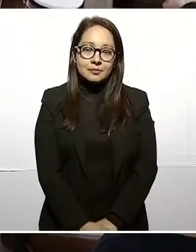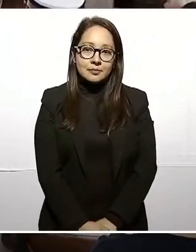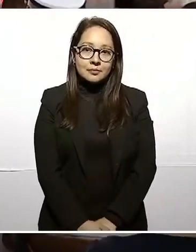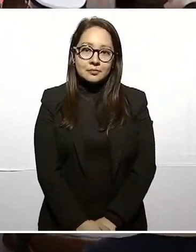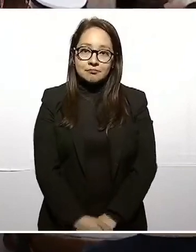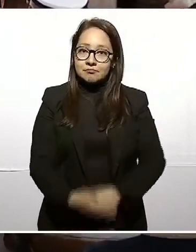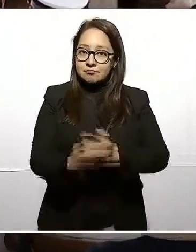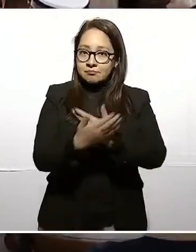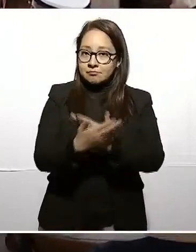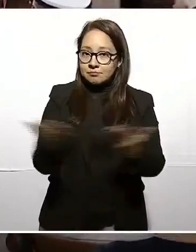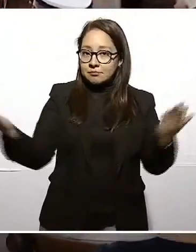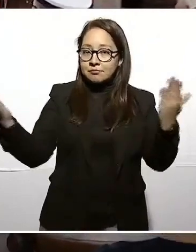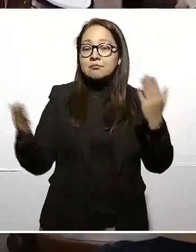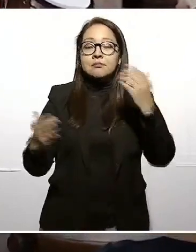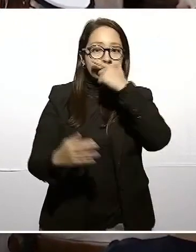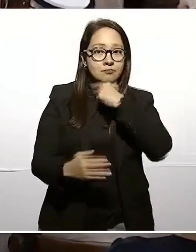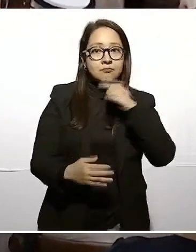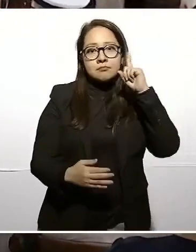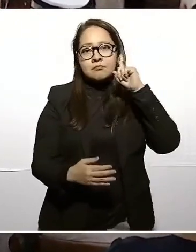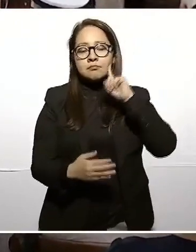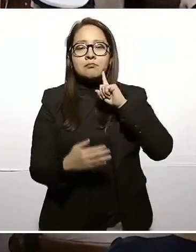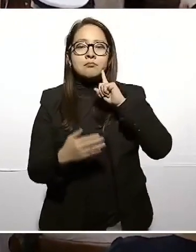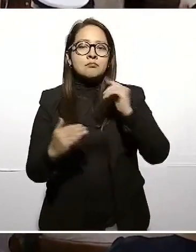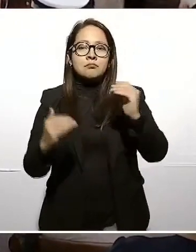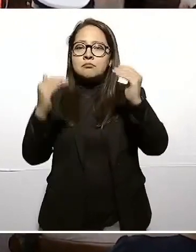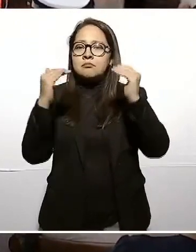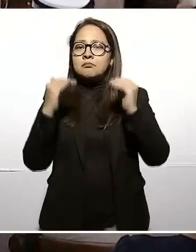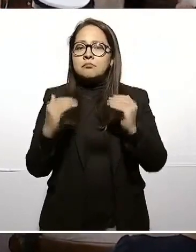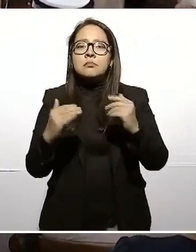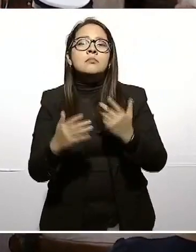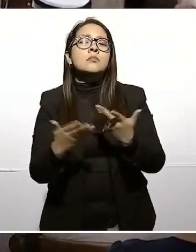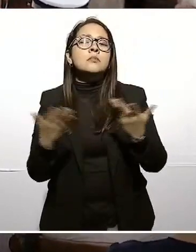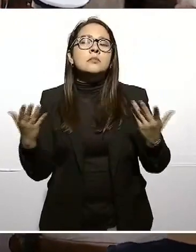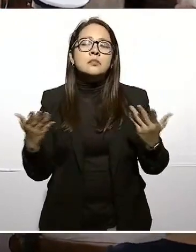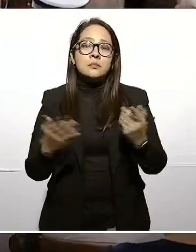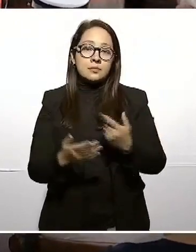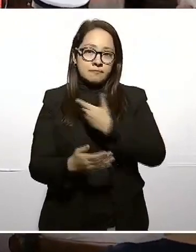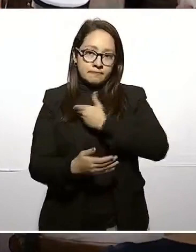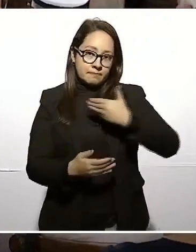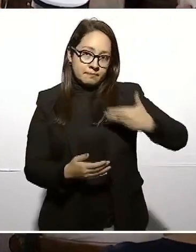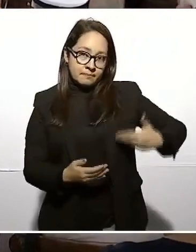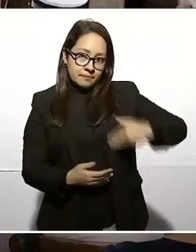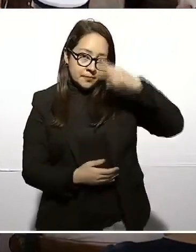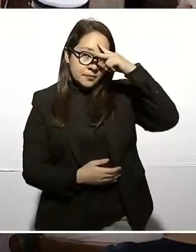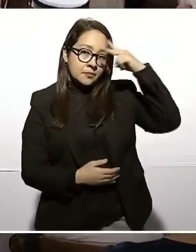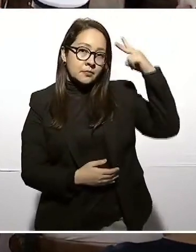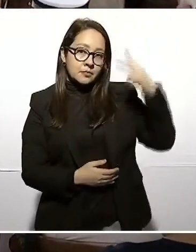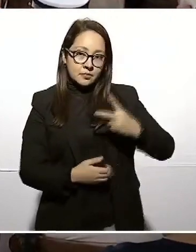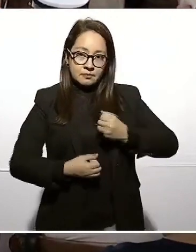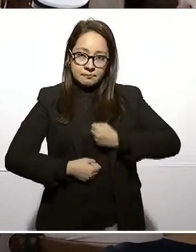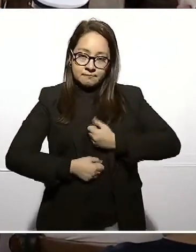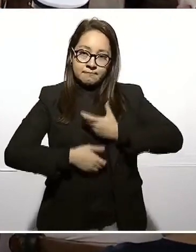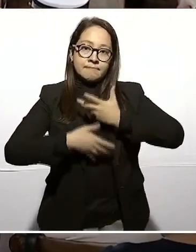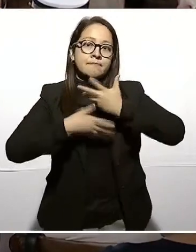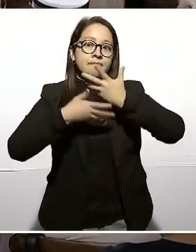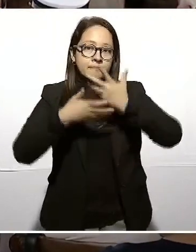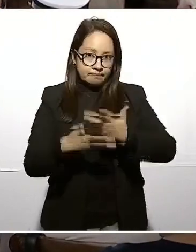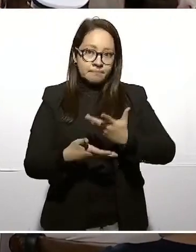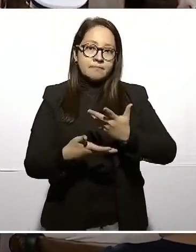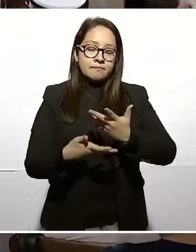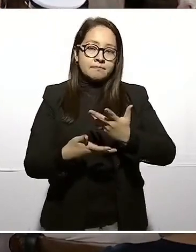Gracias por ver el video. Escuchemos el mensaje del presidente constitucional de los Estados Unidos